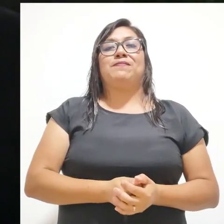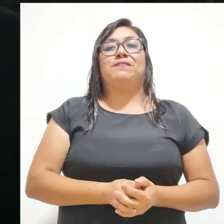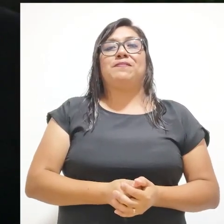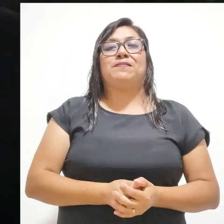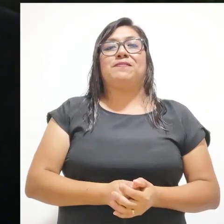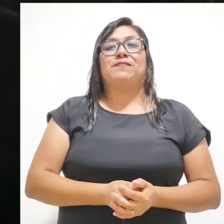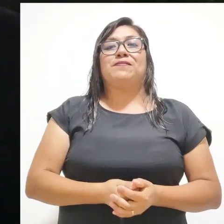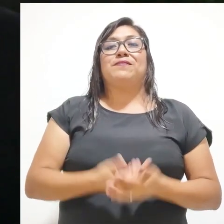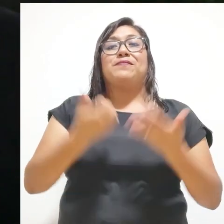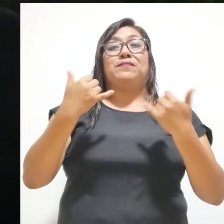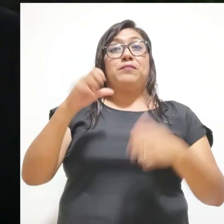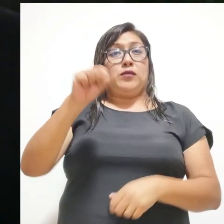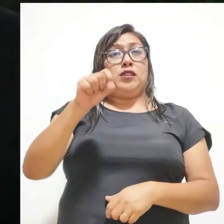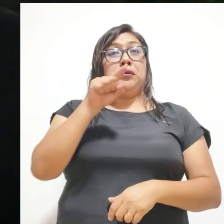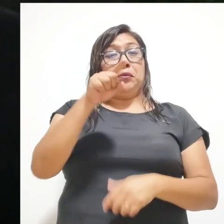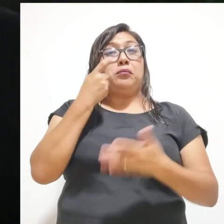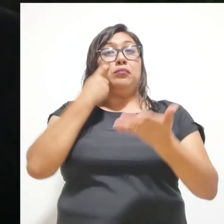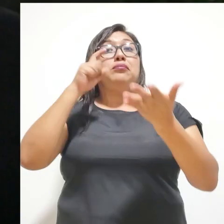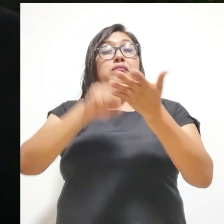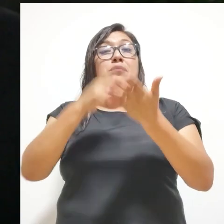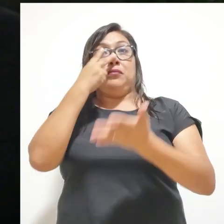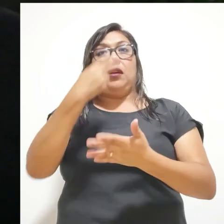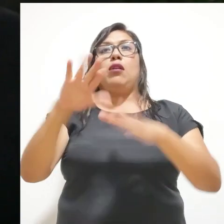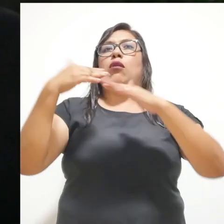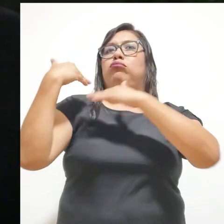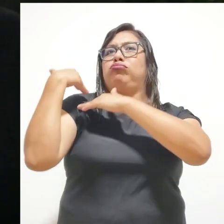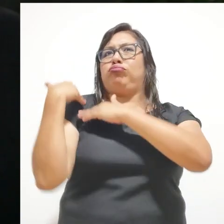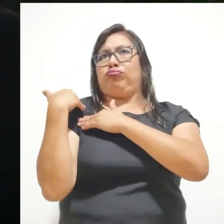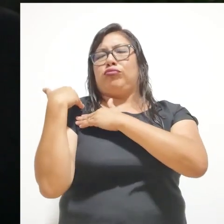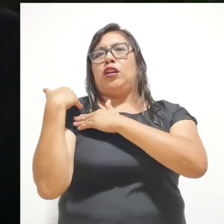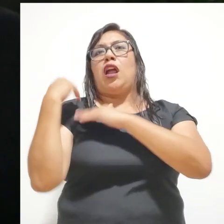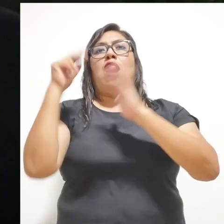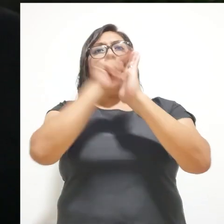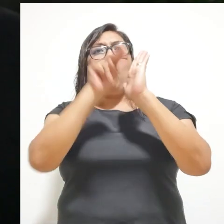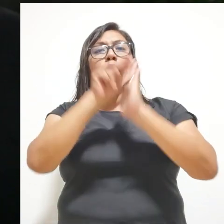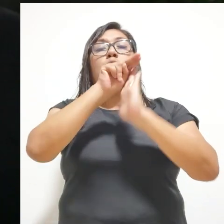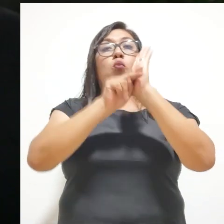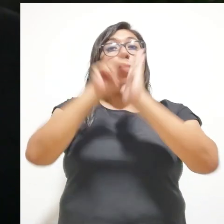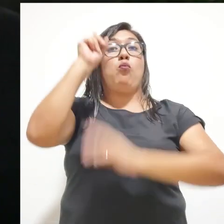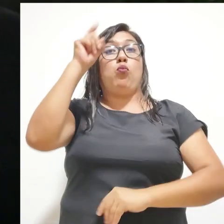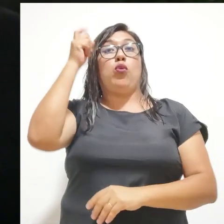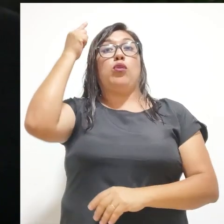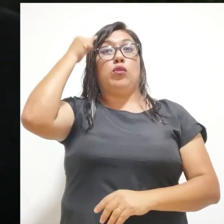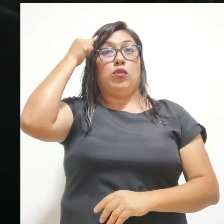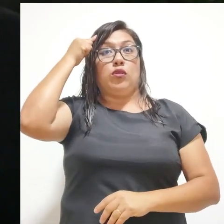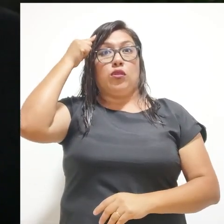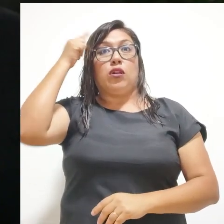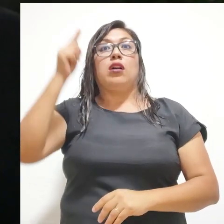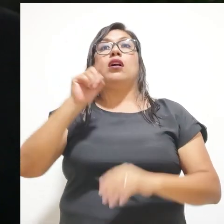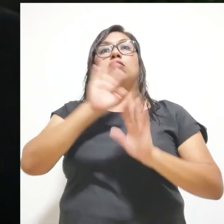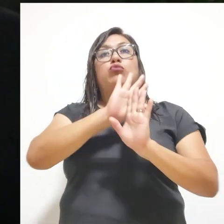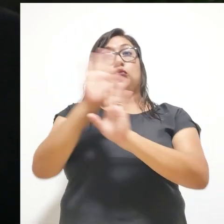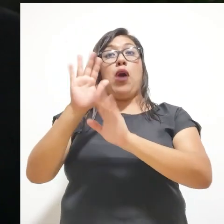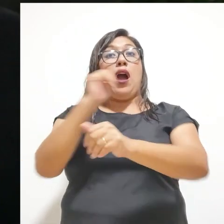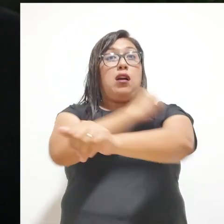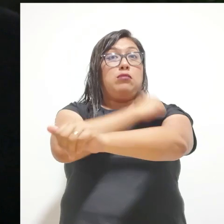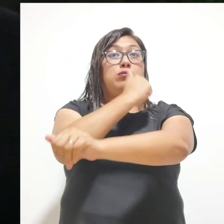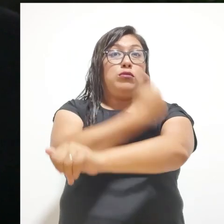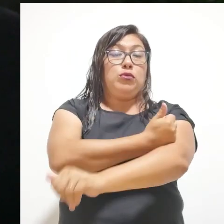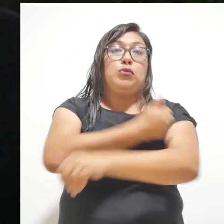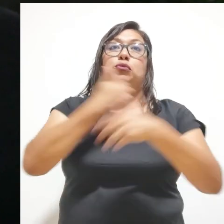amigos y amigos, ustedes se pueden dar cuenta que el compromiso político de parte de las